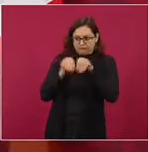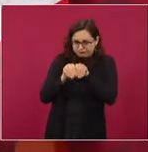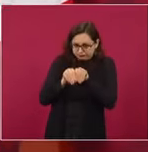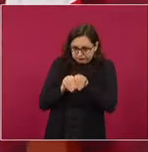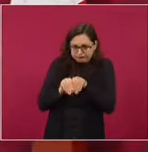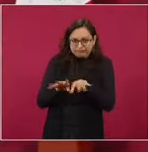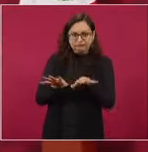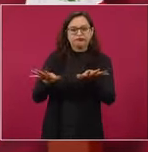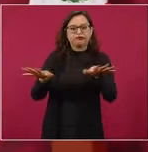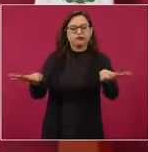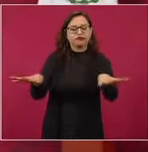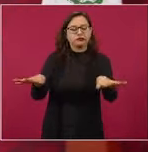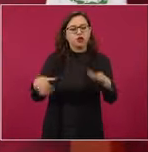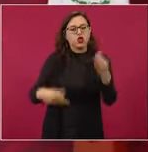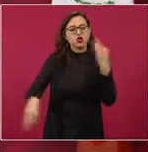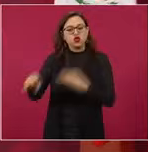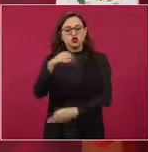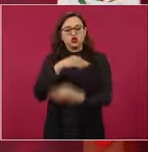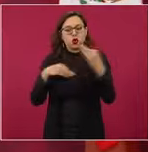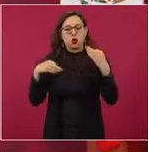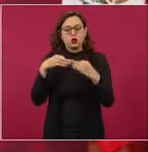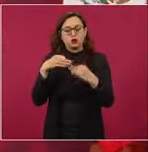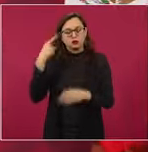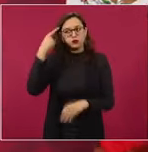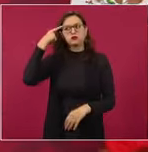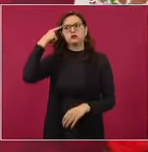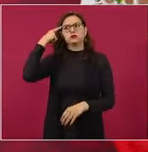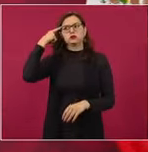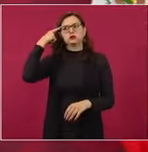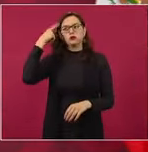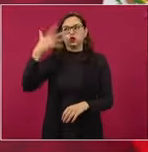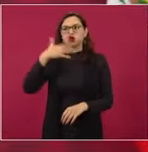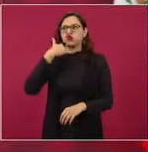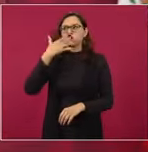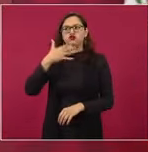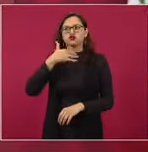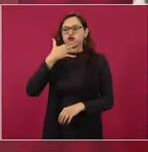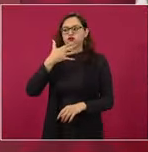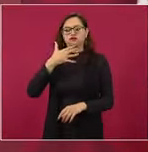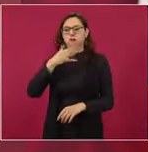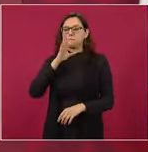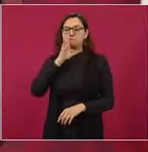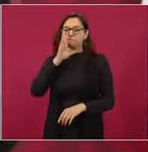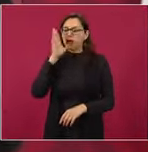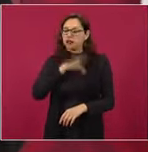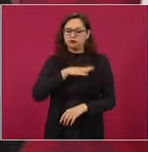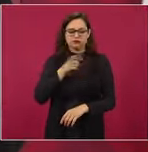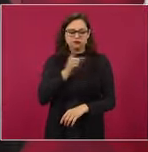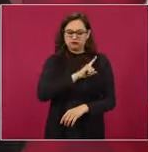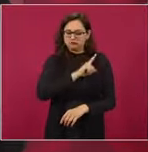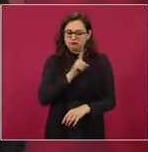como contraparte poner por delante la honestidad,